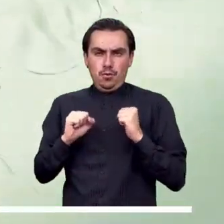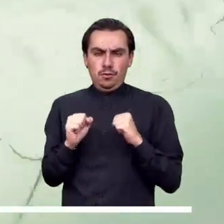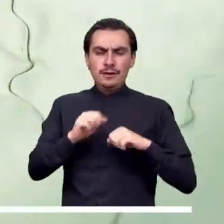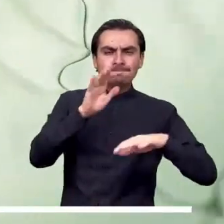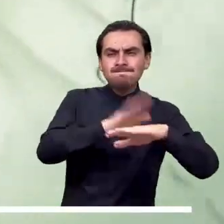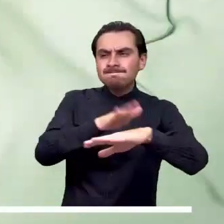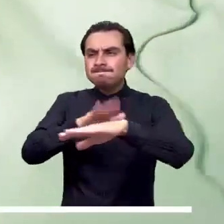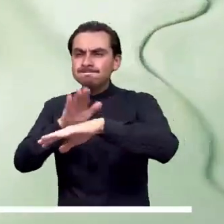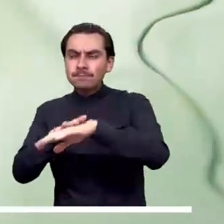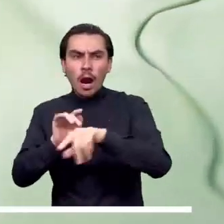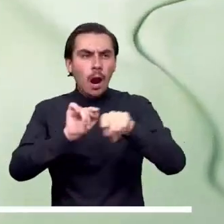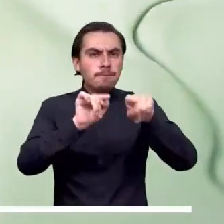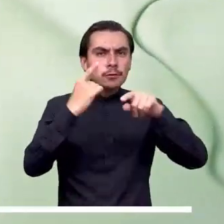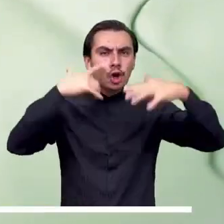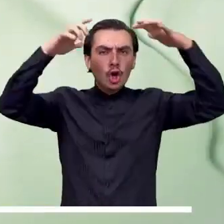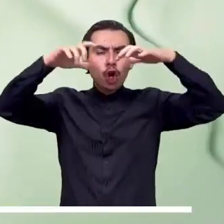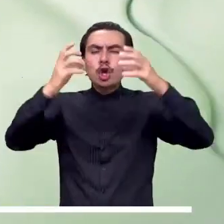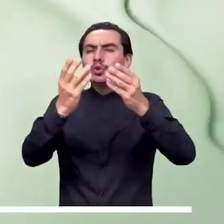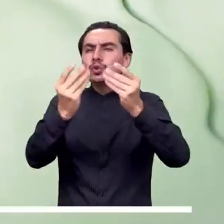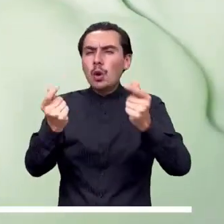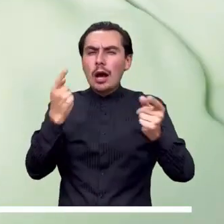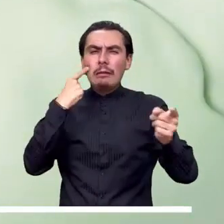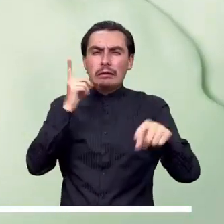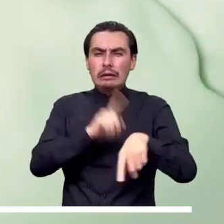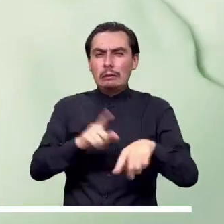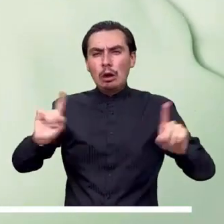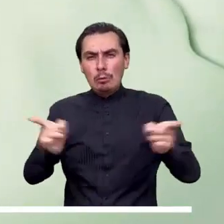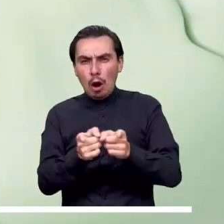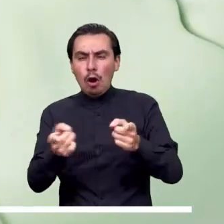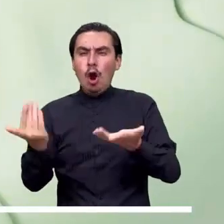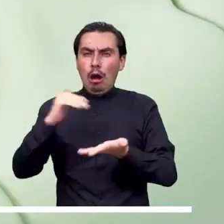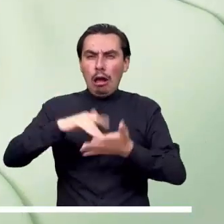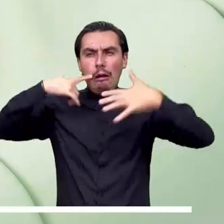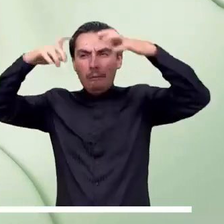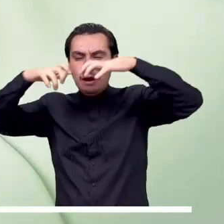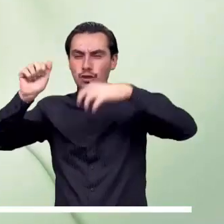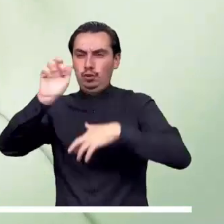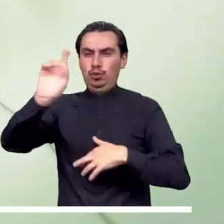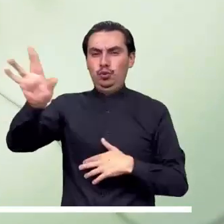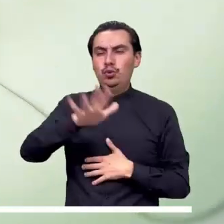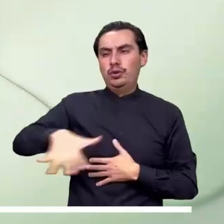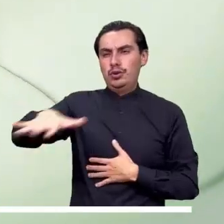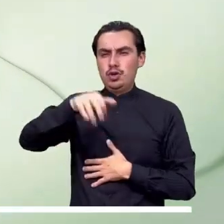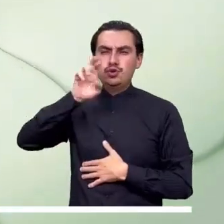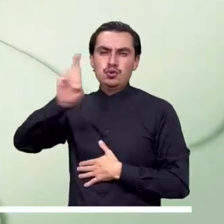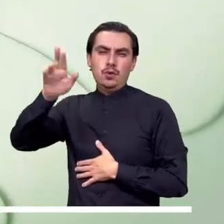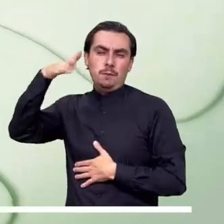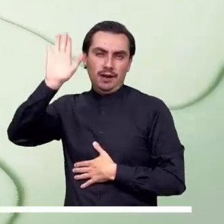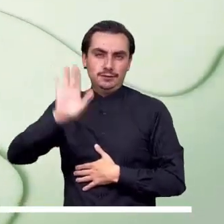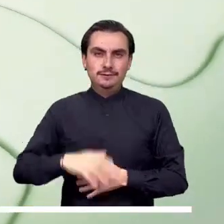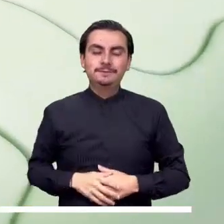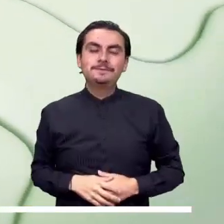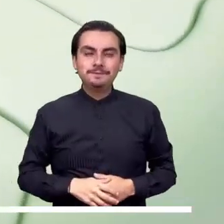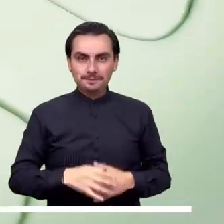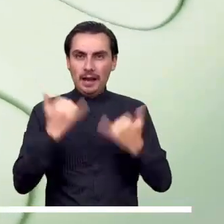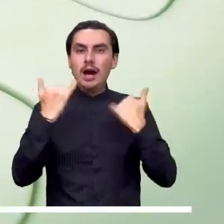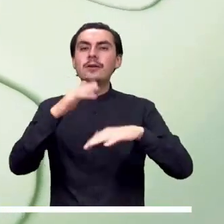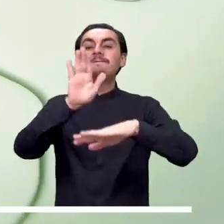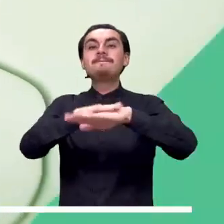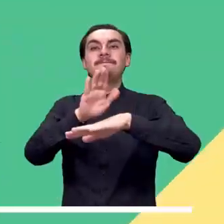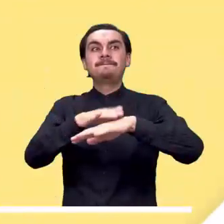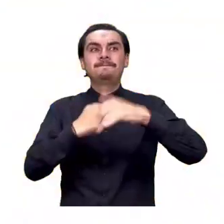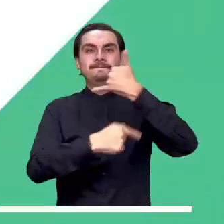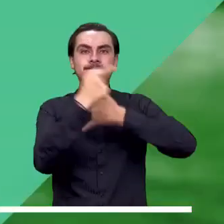En la ciudad de Bogotá, las precipitaciones serían ligeras e intermitentes y se concentrarían en el suroeste y sur de la